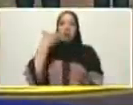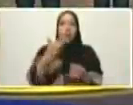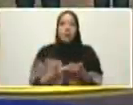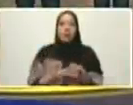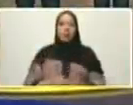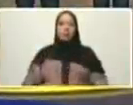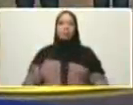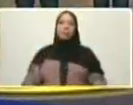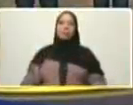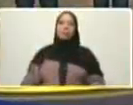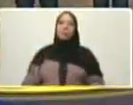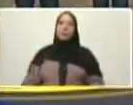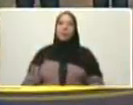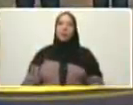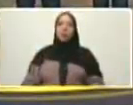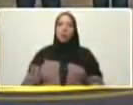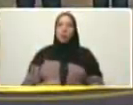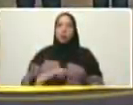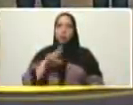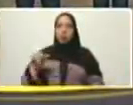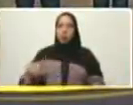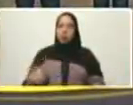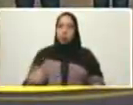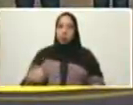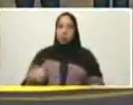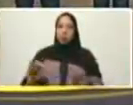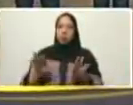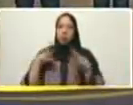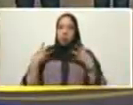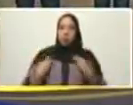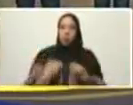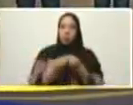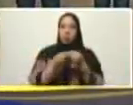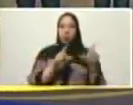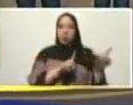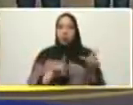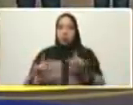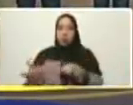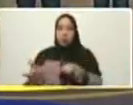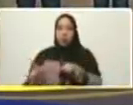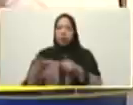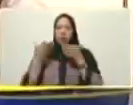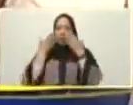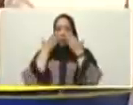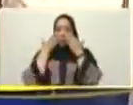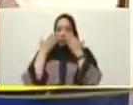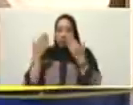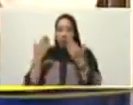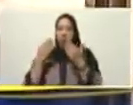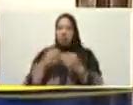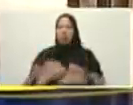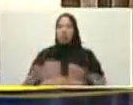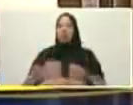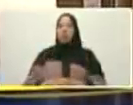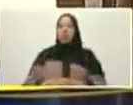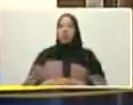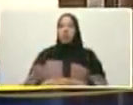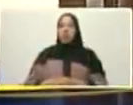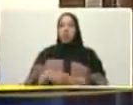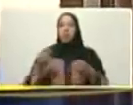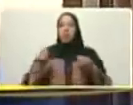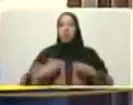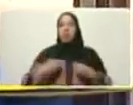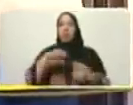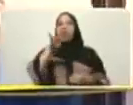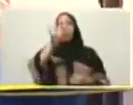bueno presidente nosotros aquí junto a estas familias estamos listos para develar el hito de esta vivienda